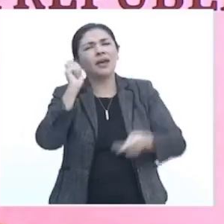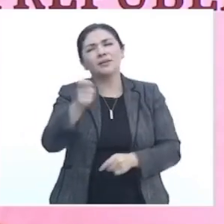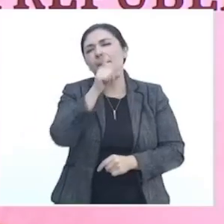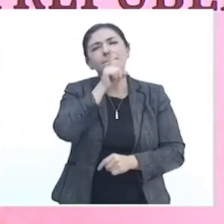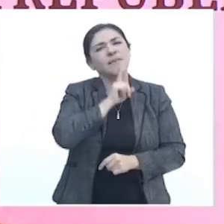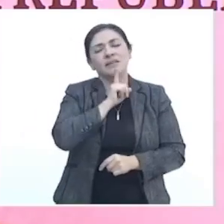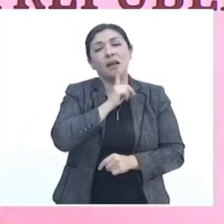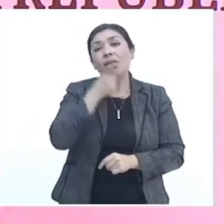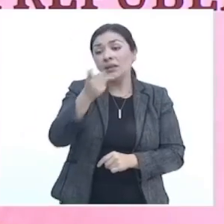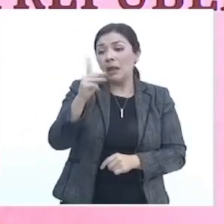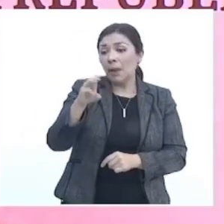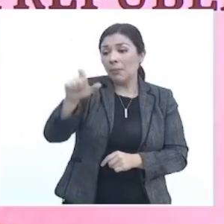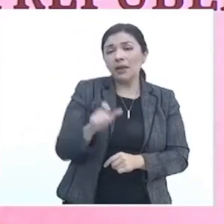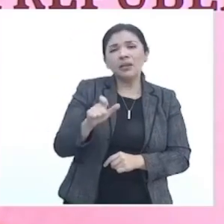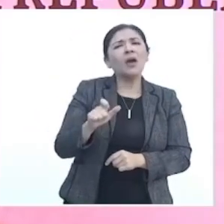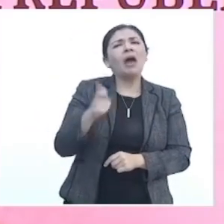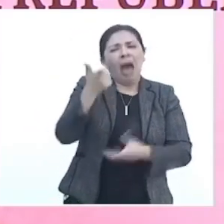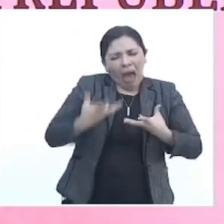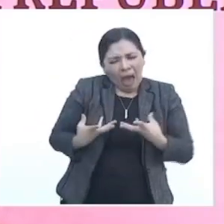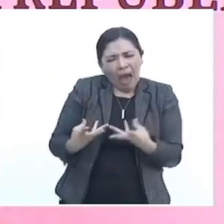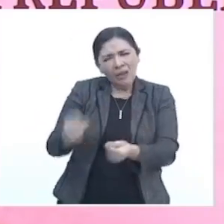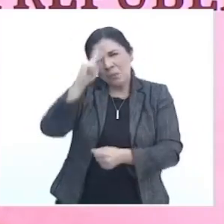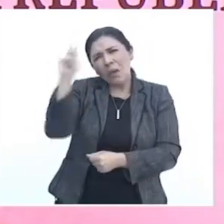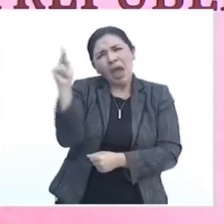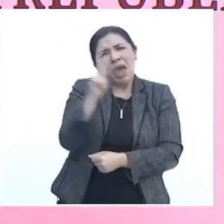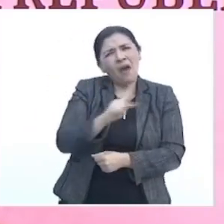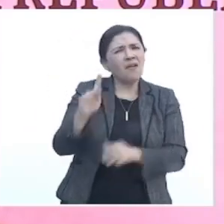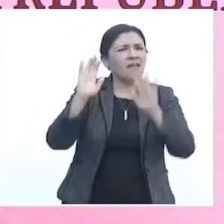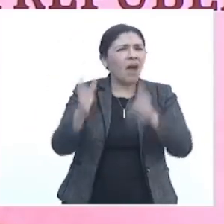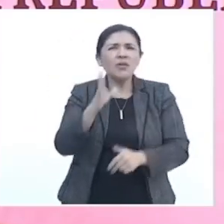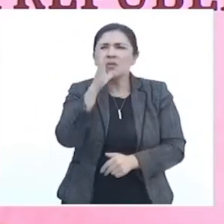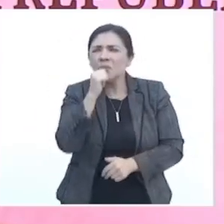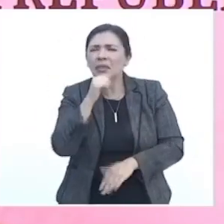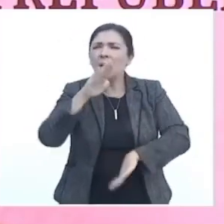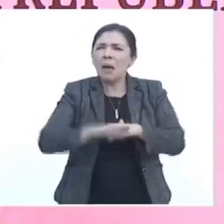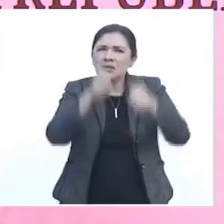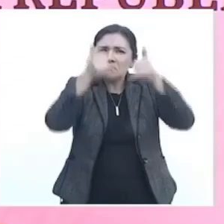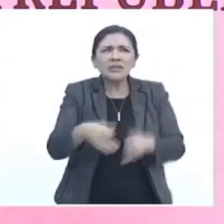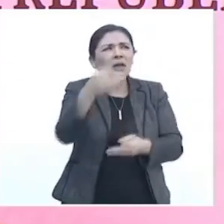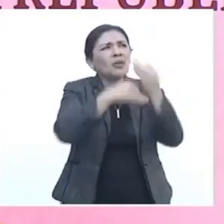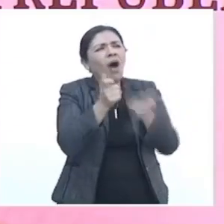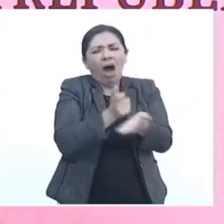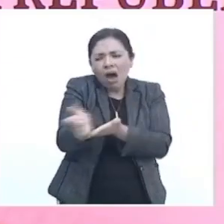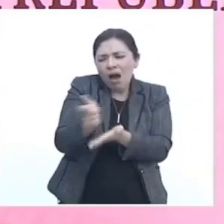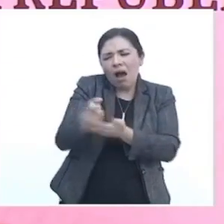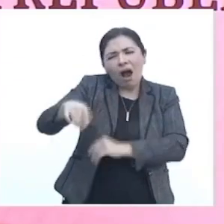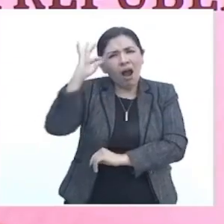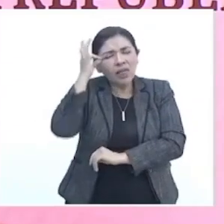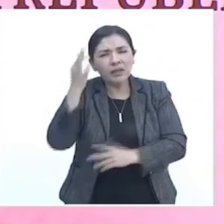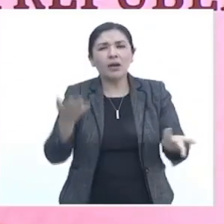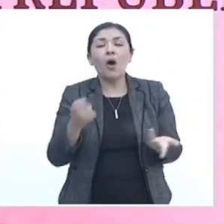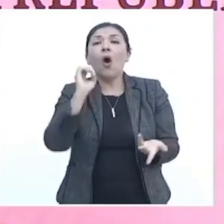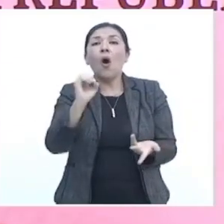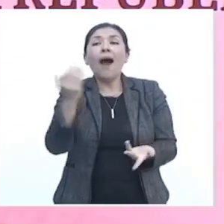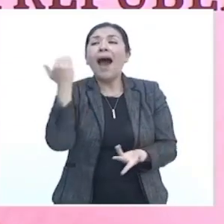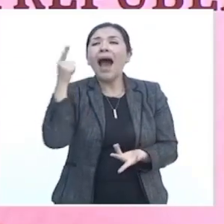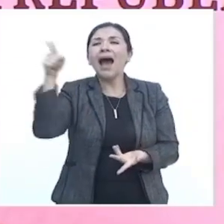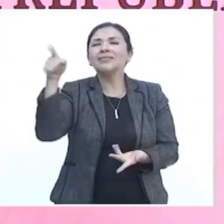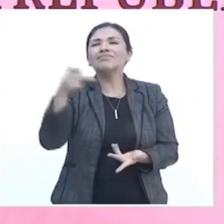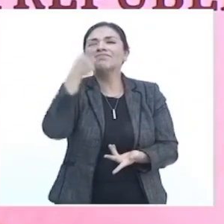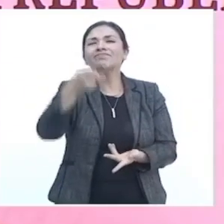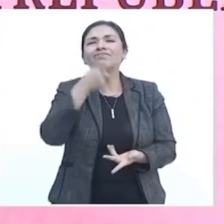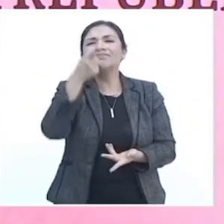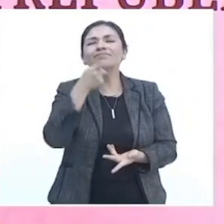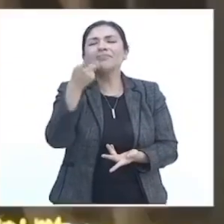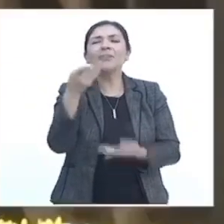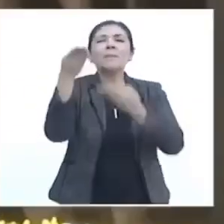que Pemex es un barril sin fondo, que Pemex es una carga para las finanzas públicas, o como lo señaló recientemente